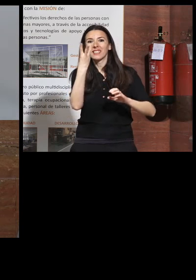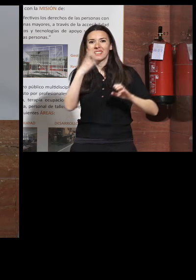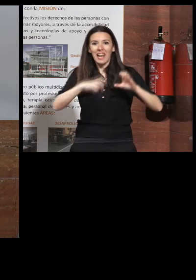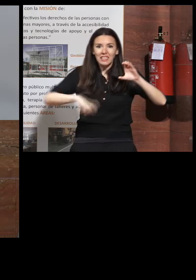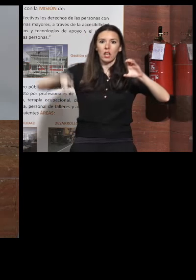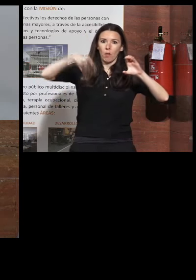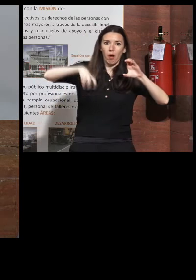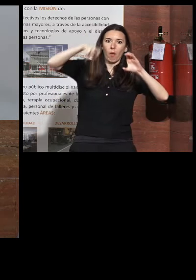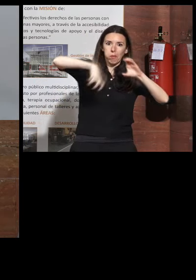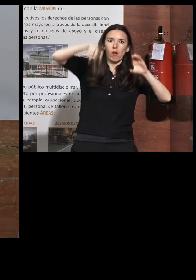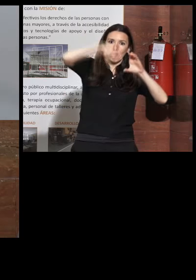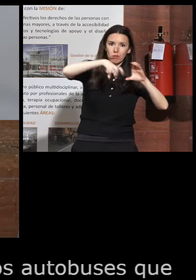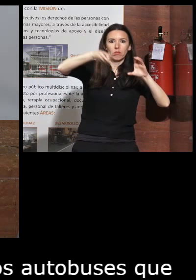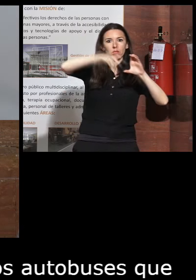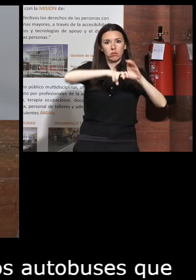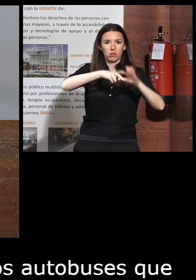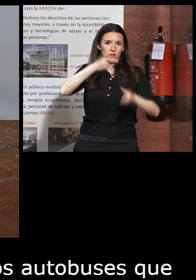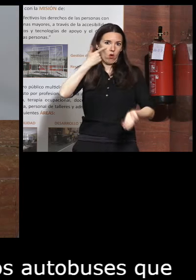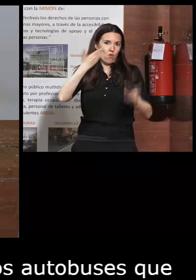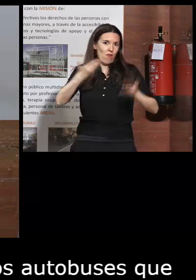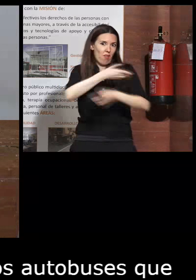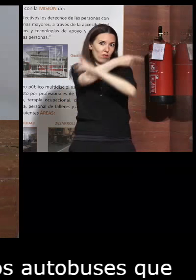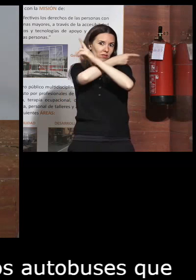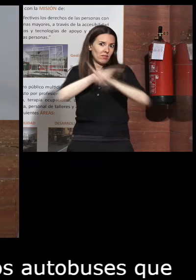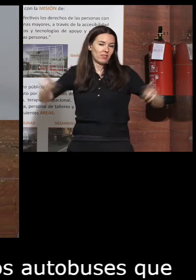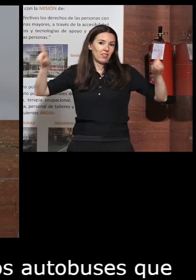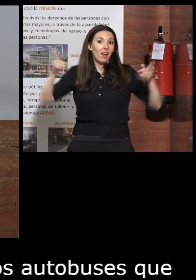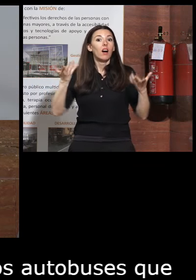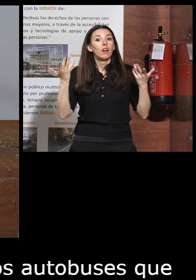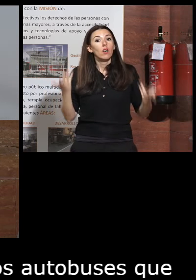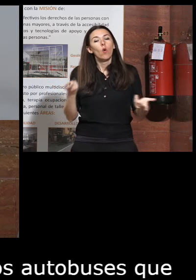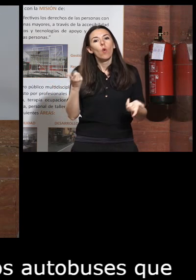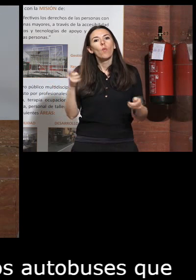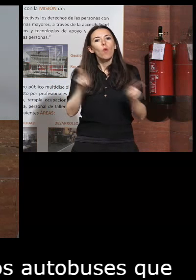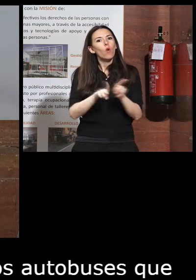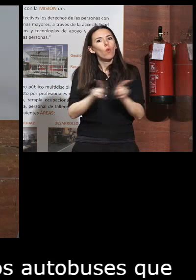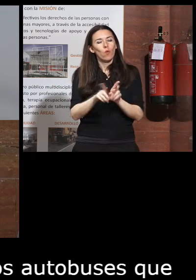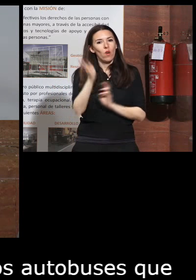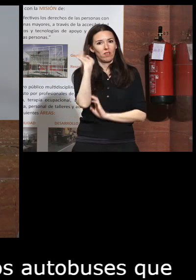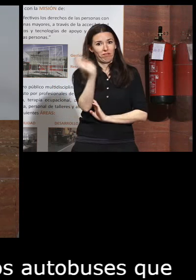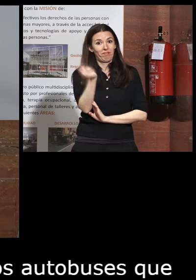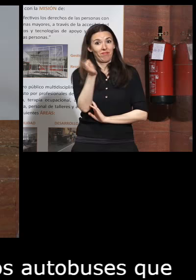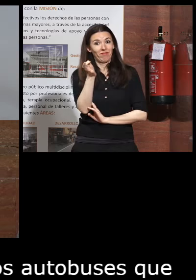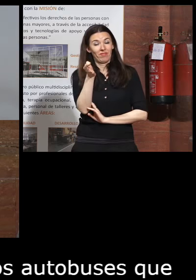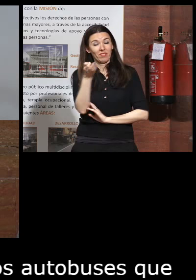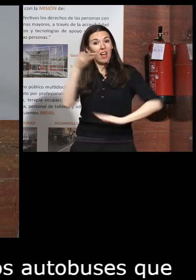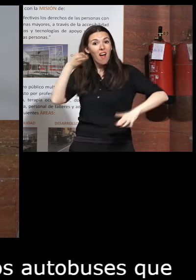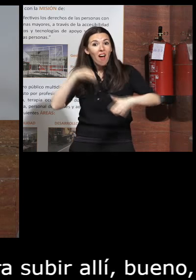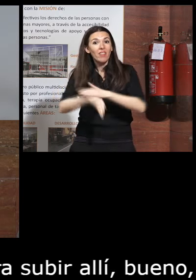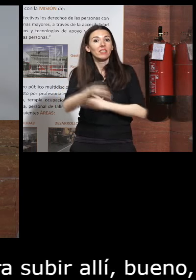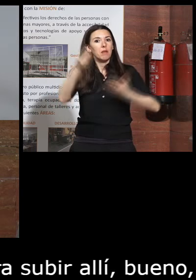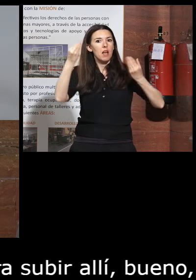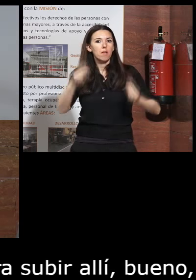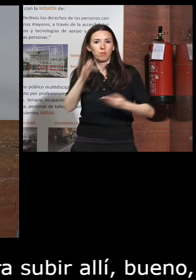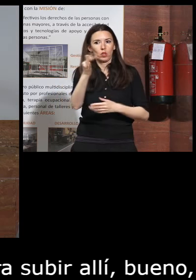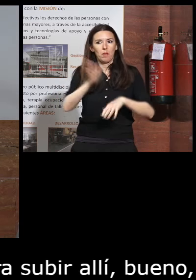para subir allí bueno madre mía comparado con esto nada y ahí veis un poco que efectivamente la accesibilidad es buena para todos